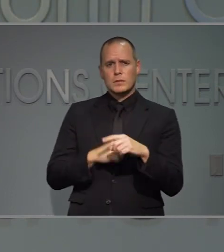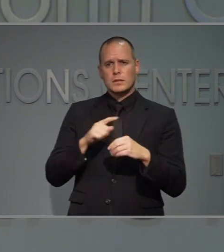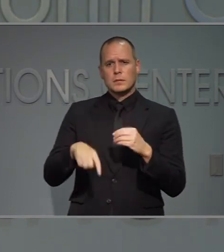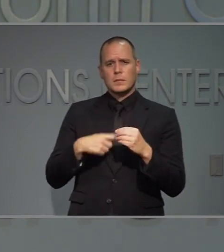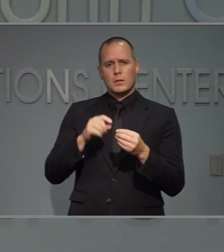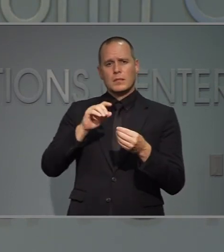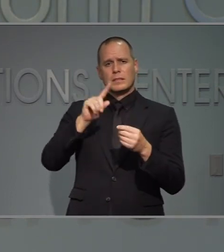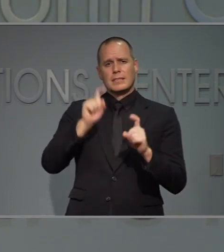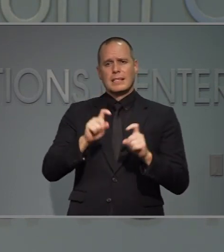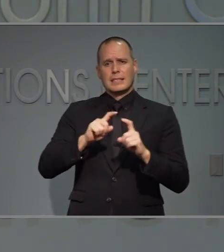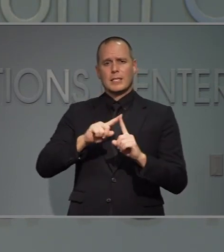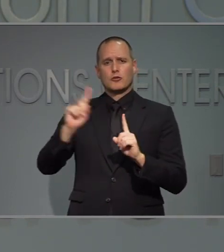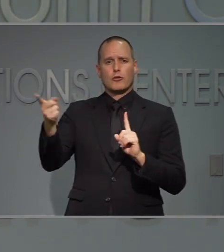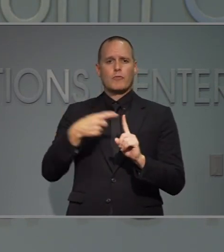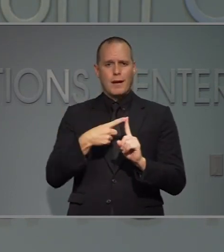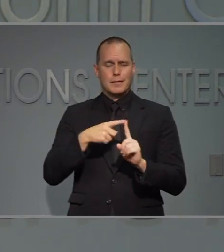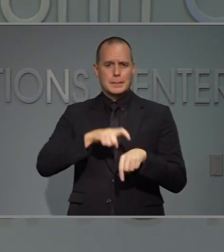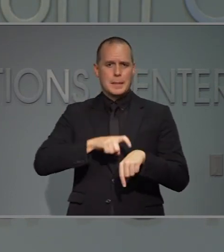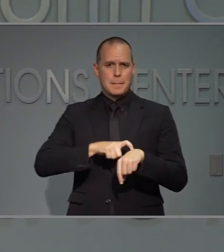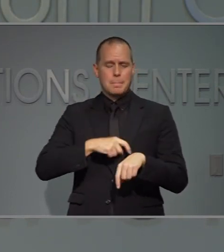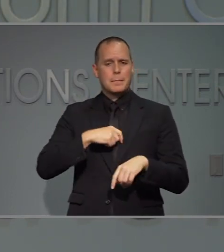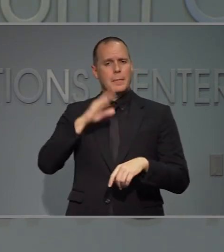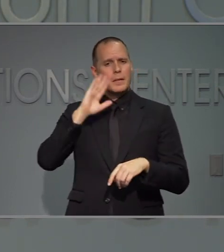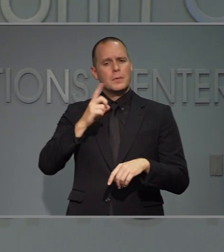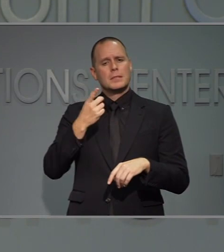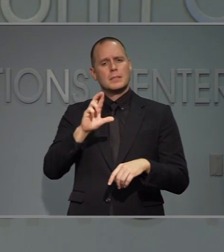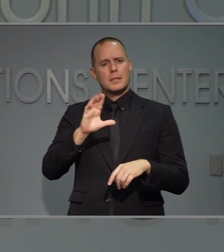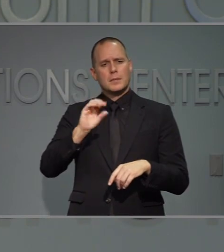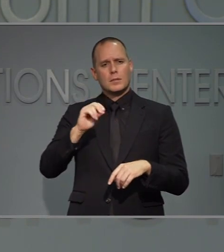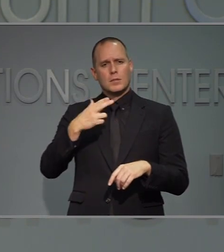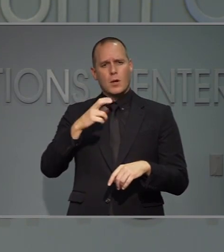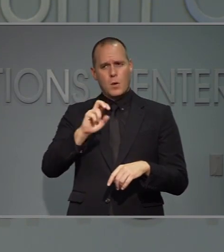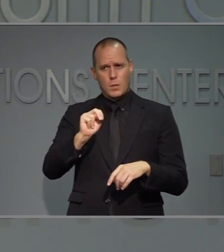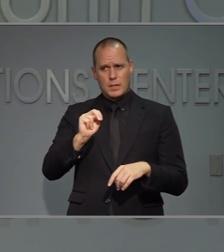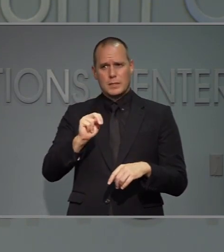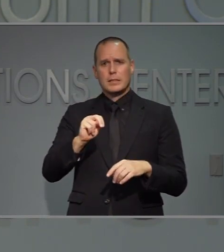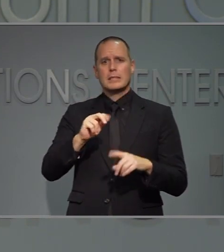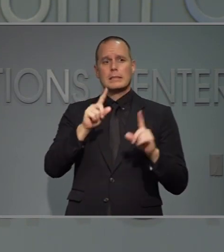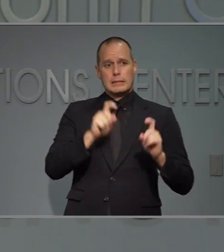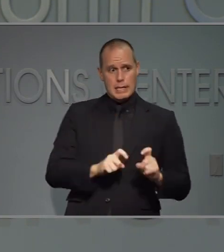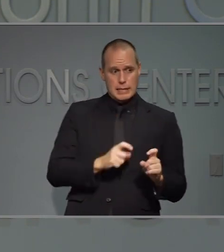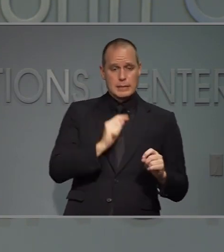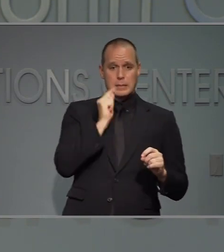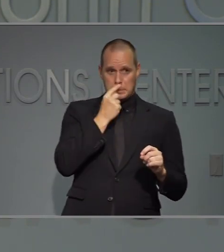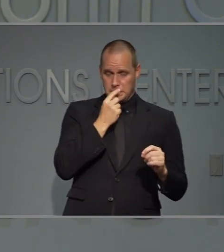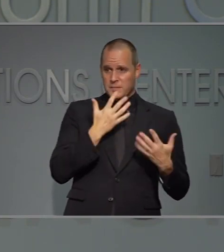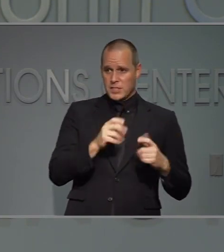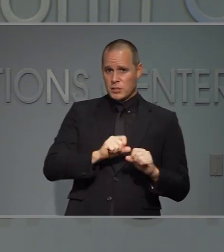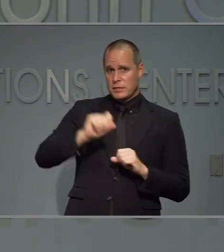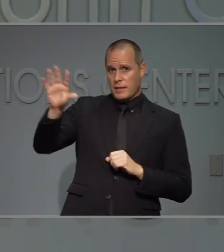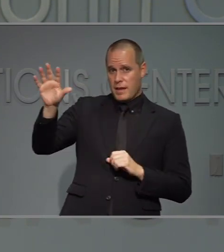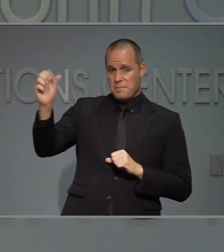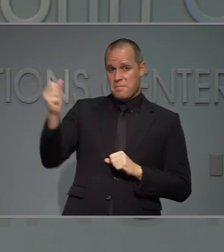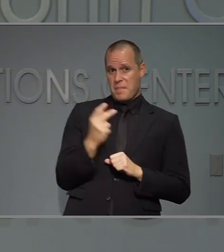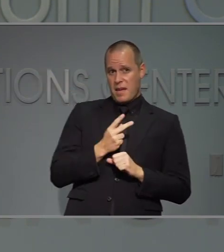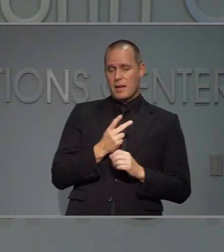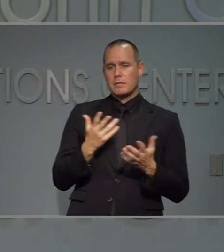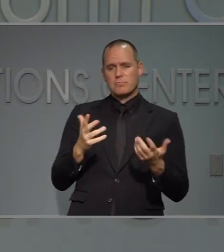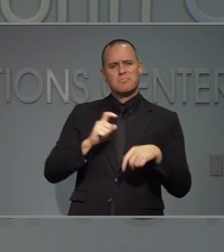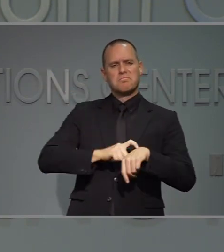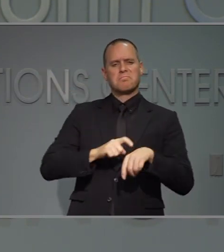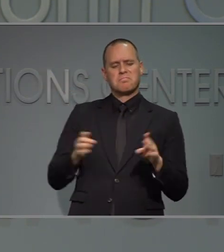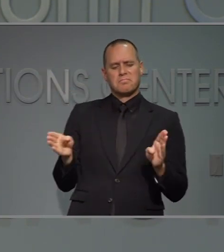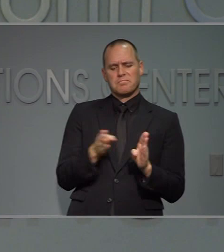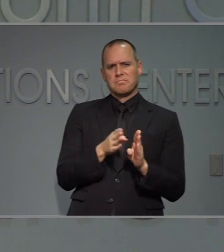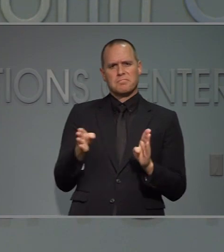Esta es relacionado con las pruebas y el retorno de los de los resultados dice que en las últimas semanas